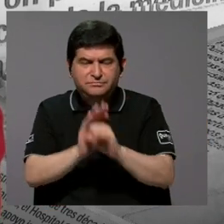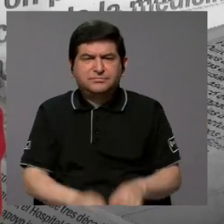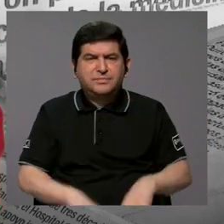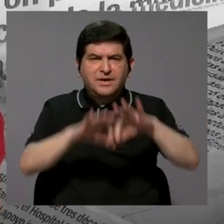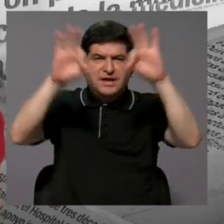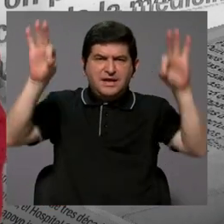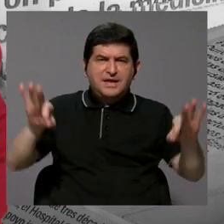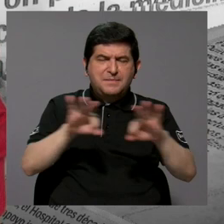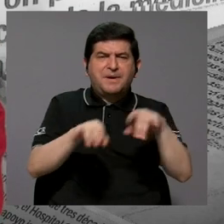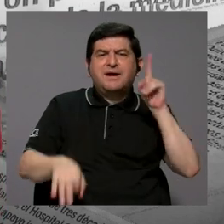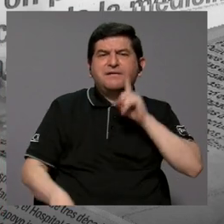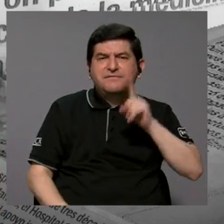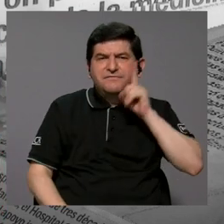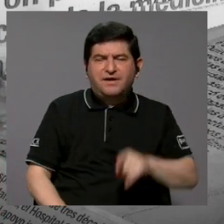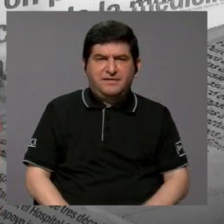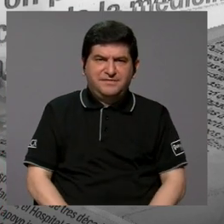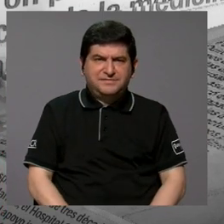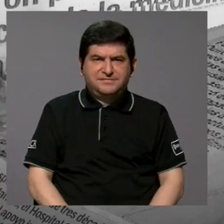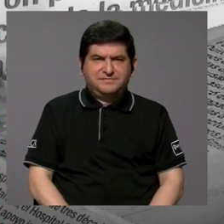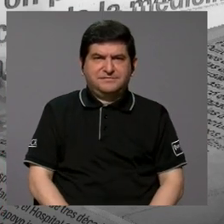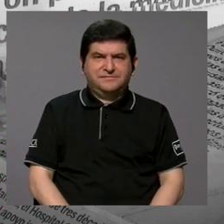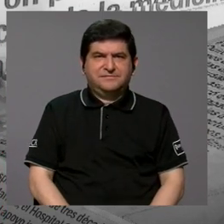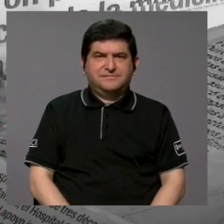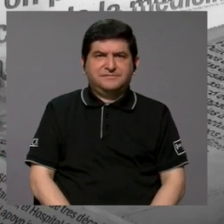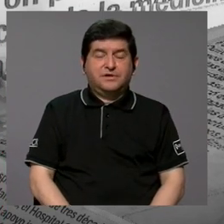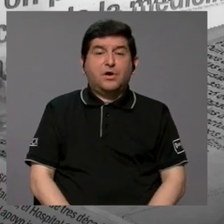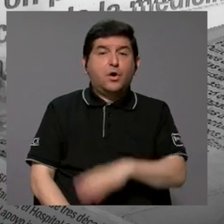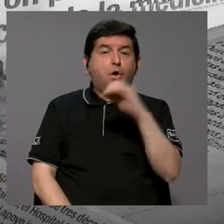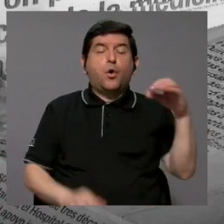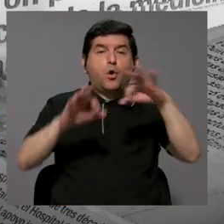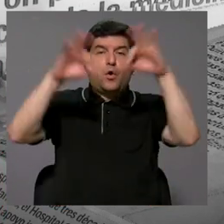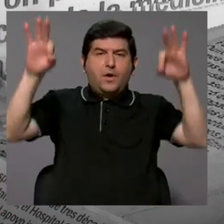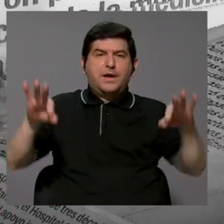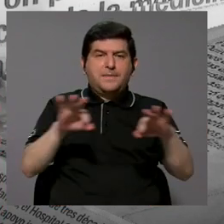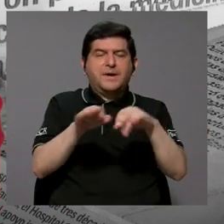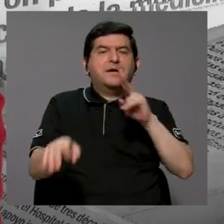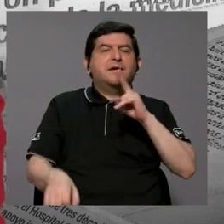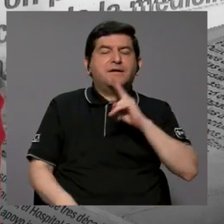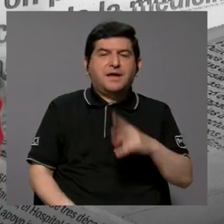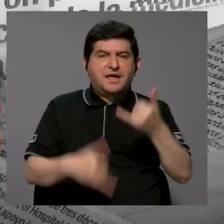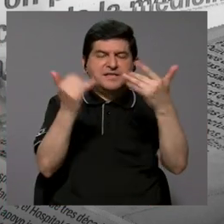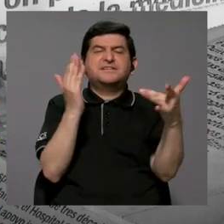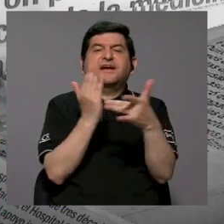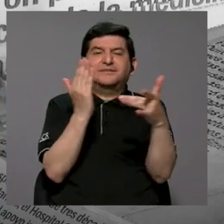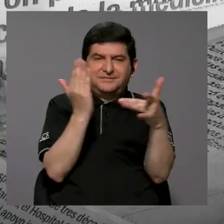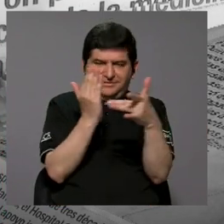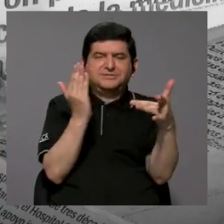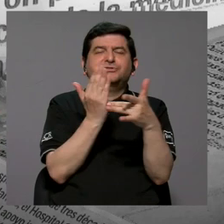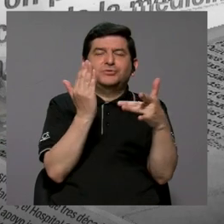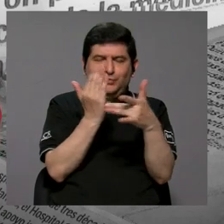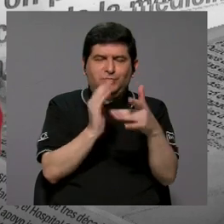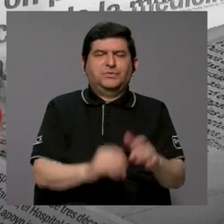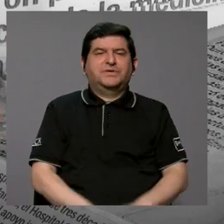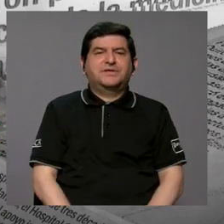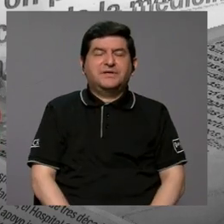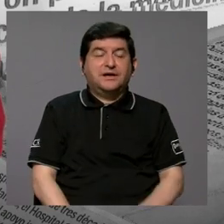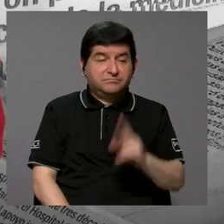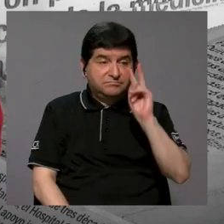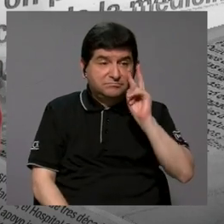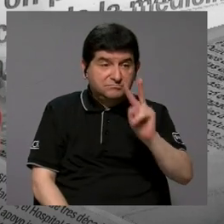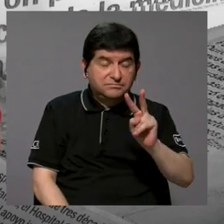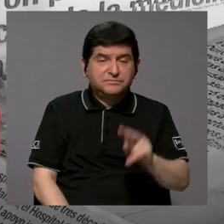imágenes falsas, imágenes verdaderas. Entonces, allá hay tecnología que estamos